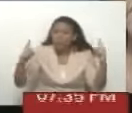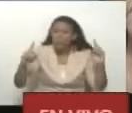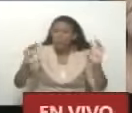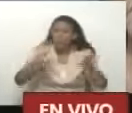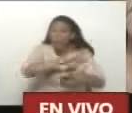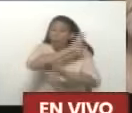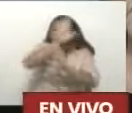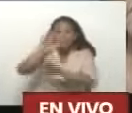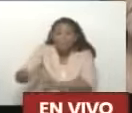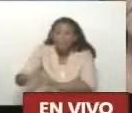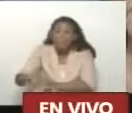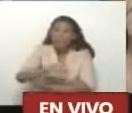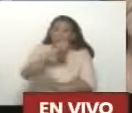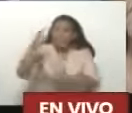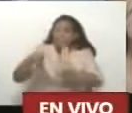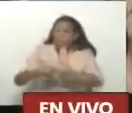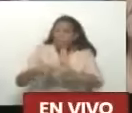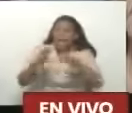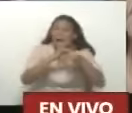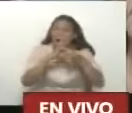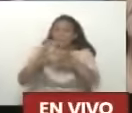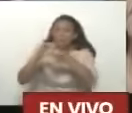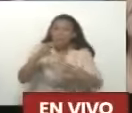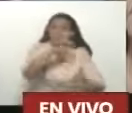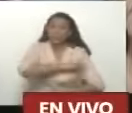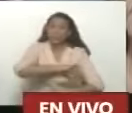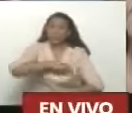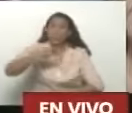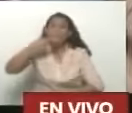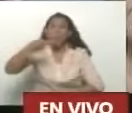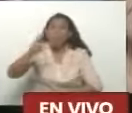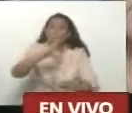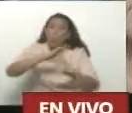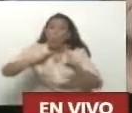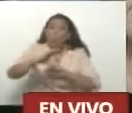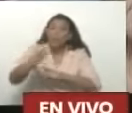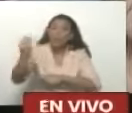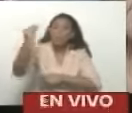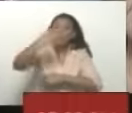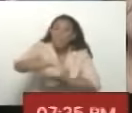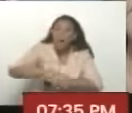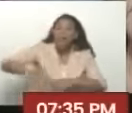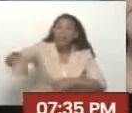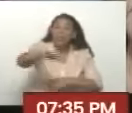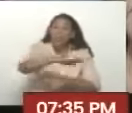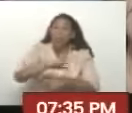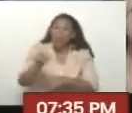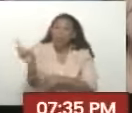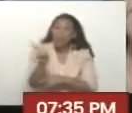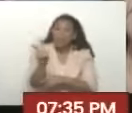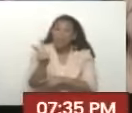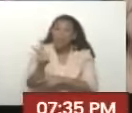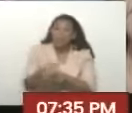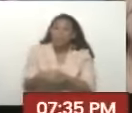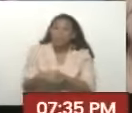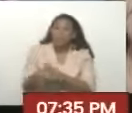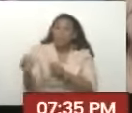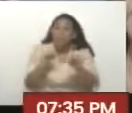Apoyado Por la alianza Sociopolítica Cultural Más amplia Que jamás se haya Conformado en Venezuela